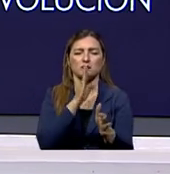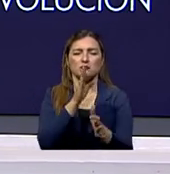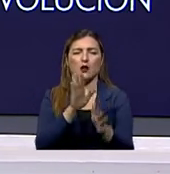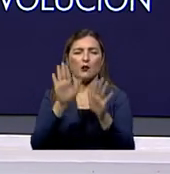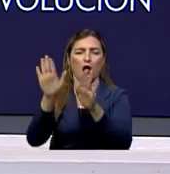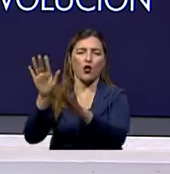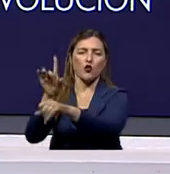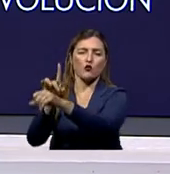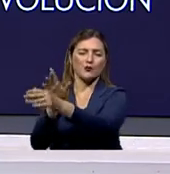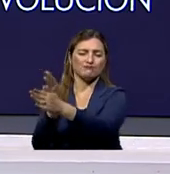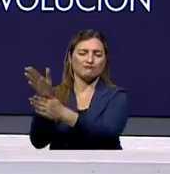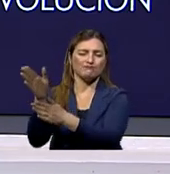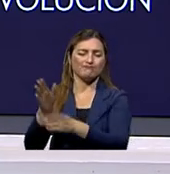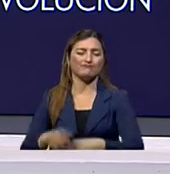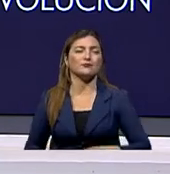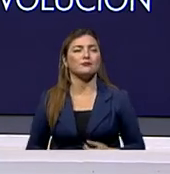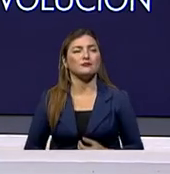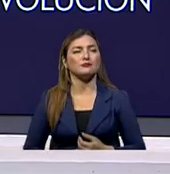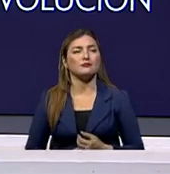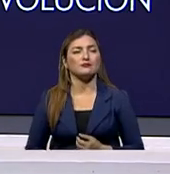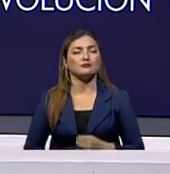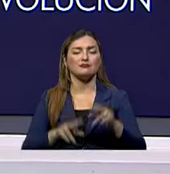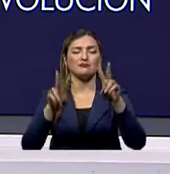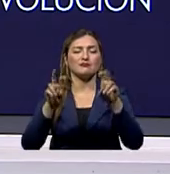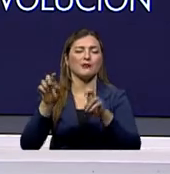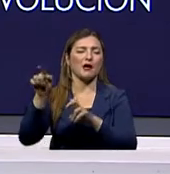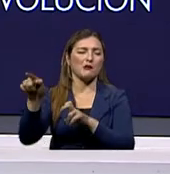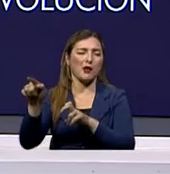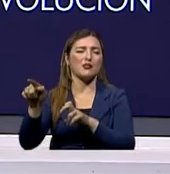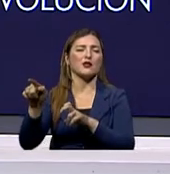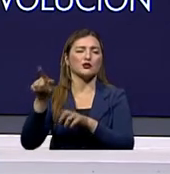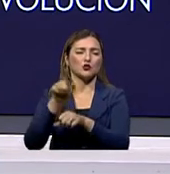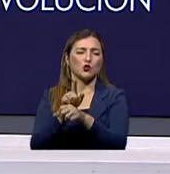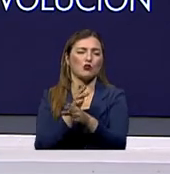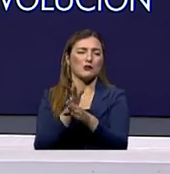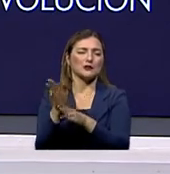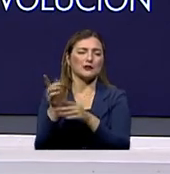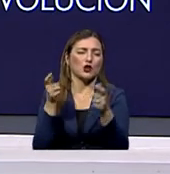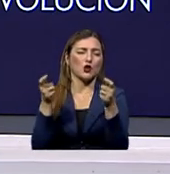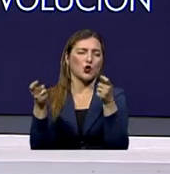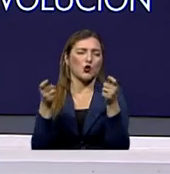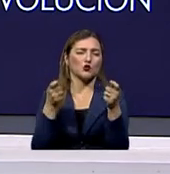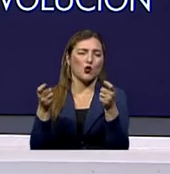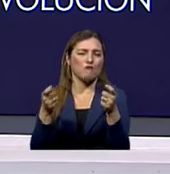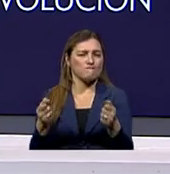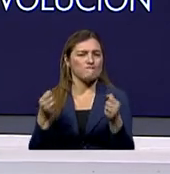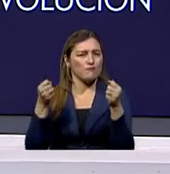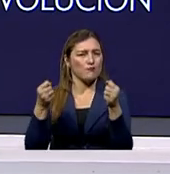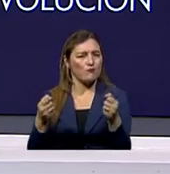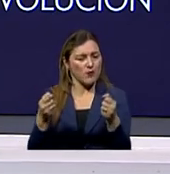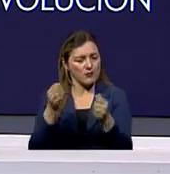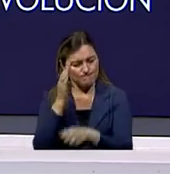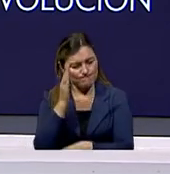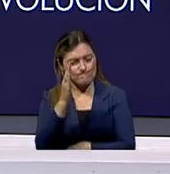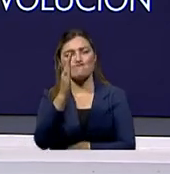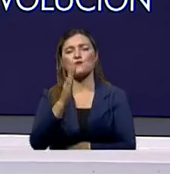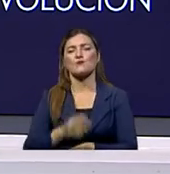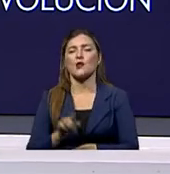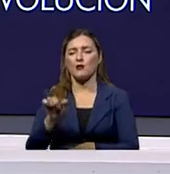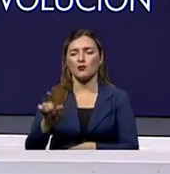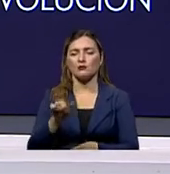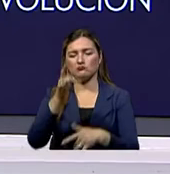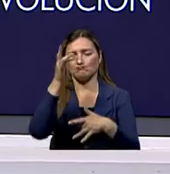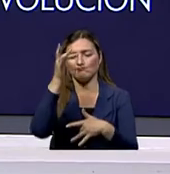nosotros al especialista, porque definitivamente este es un tema que requiere del control estricto y al pie de la cama del